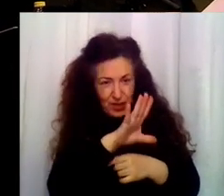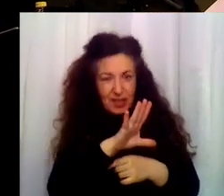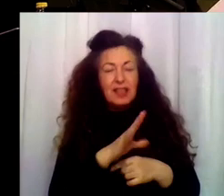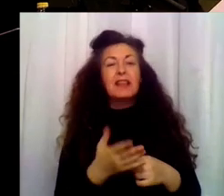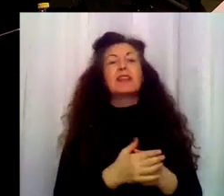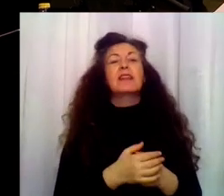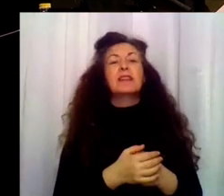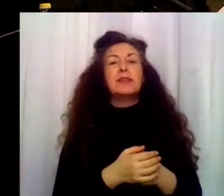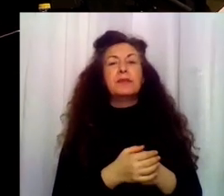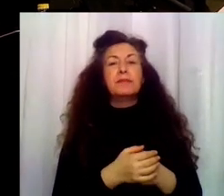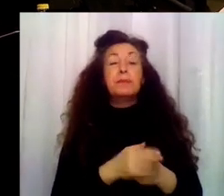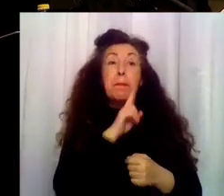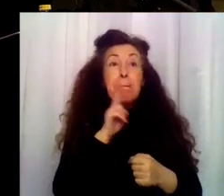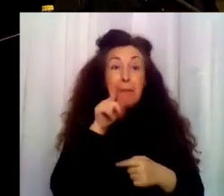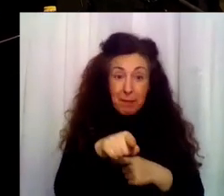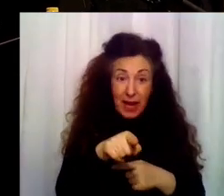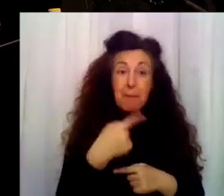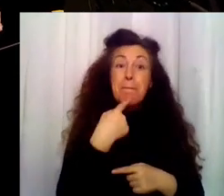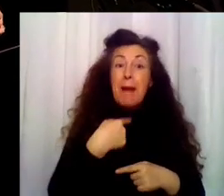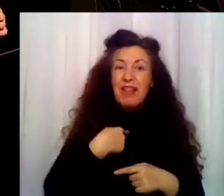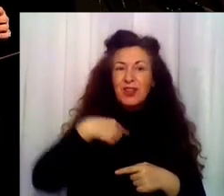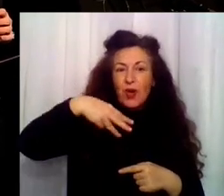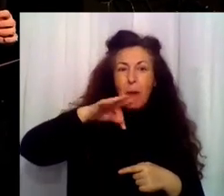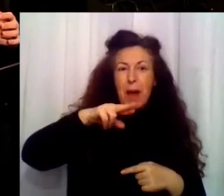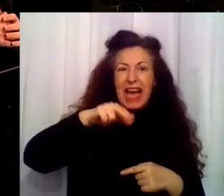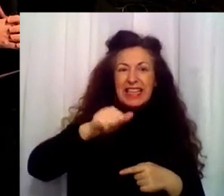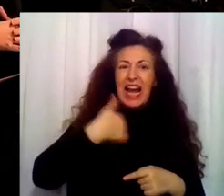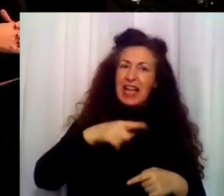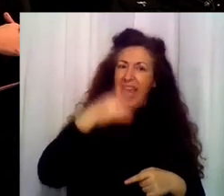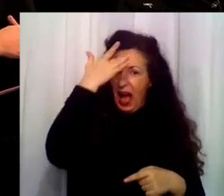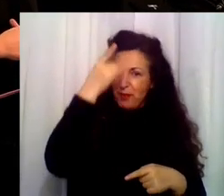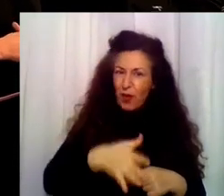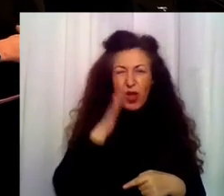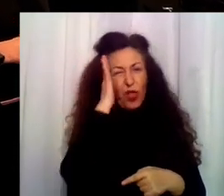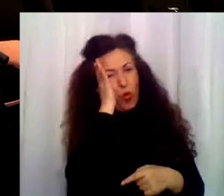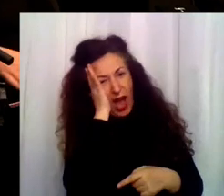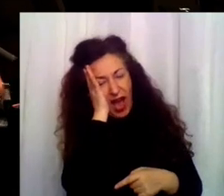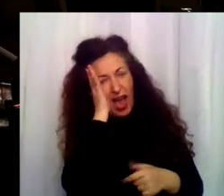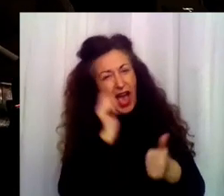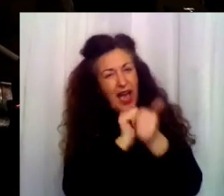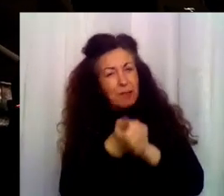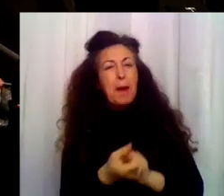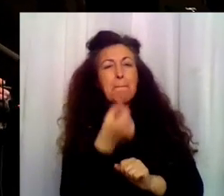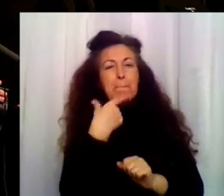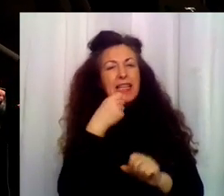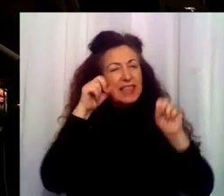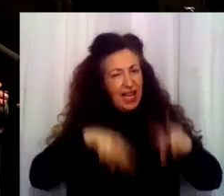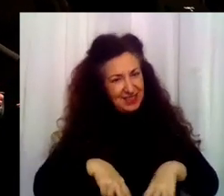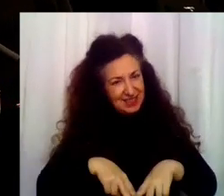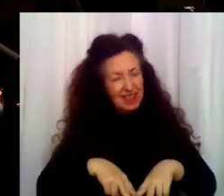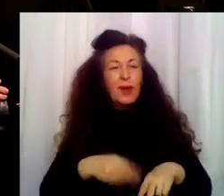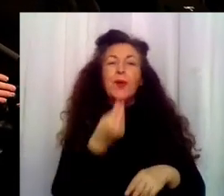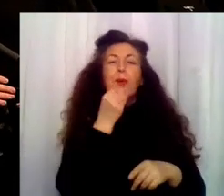prefieren a mí. Mamá, me ha dicho Martina que por fin estás durmiendo y sin pastillas. Un beso para cada uno,